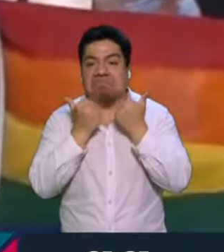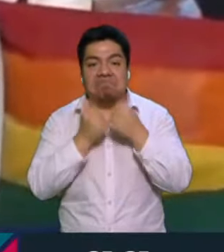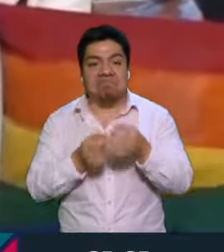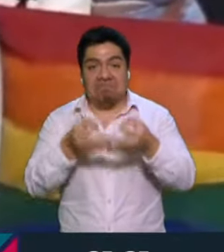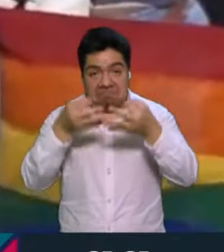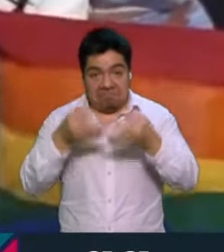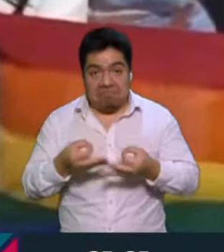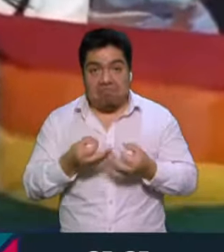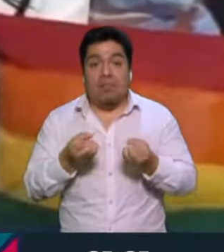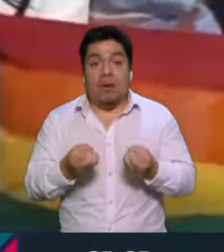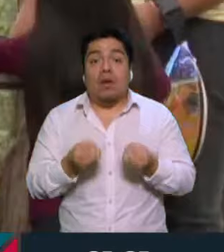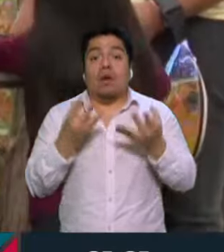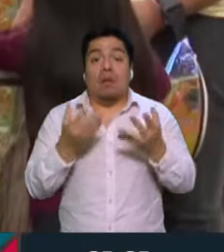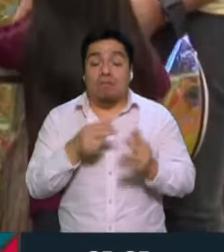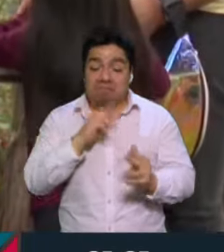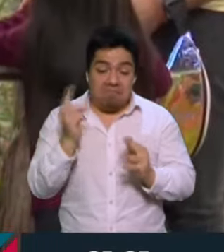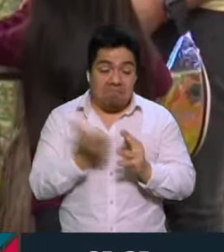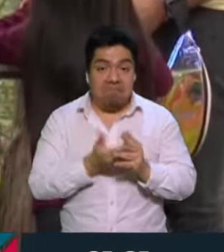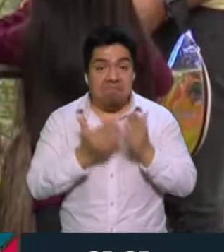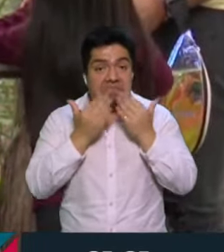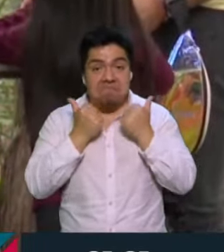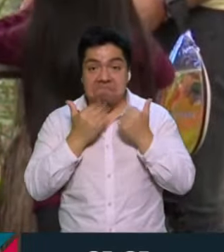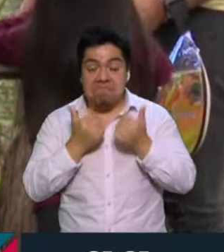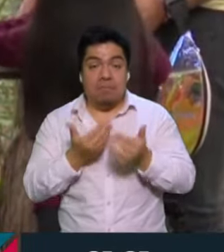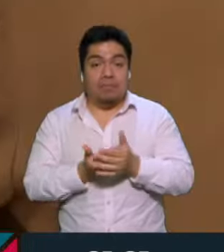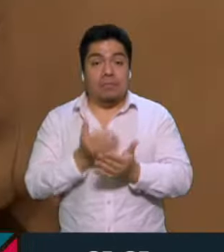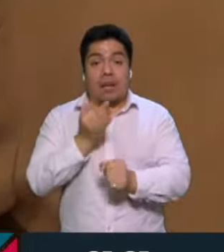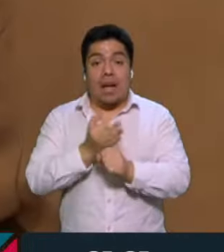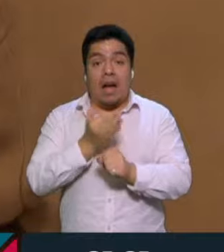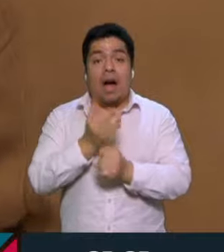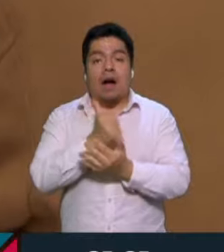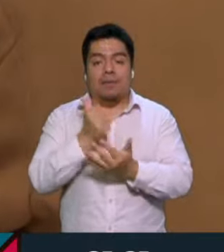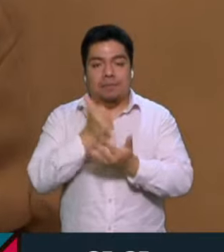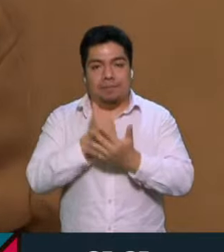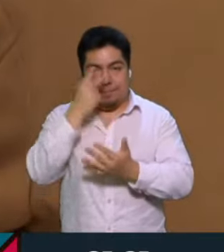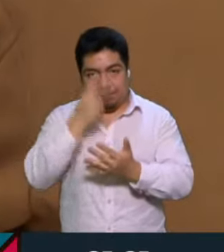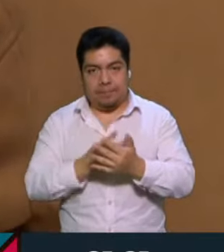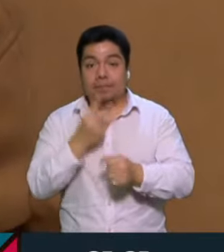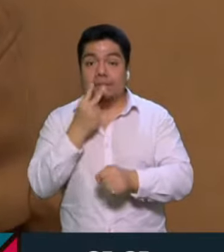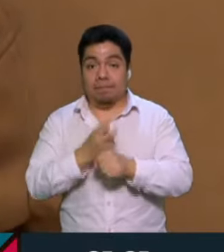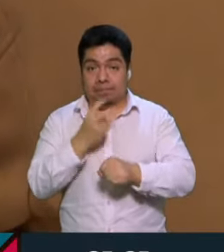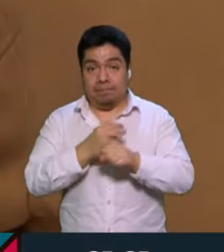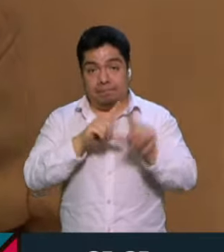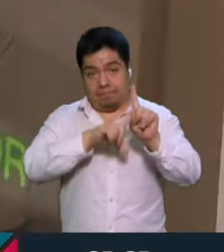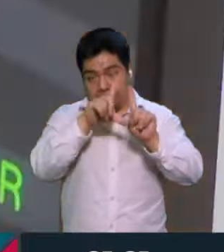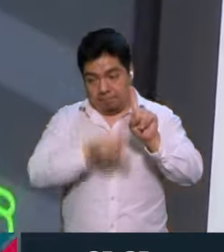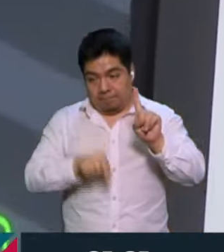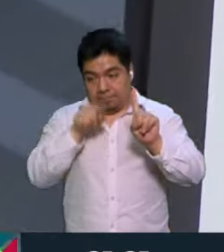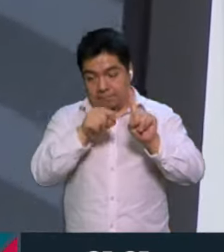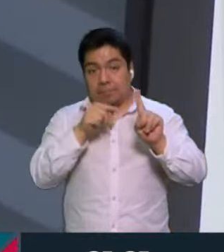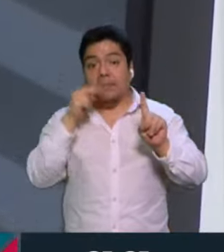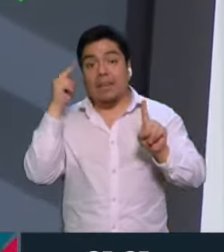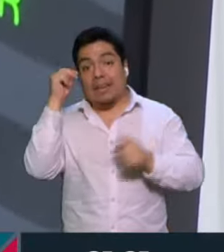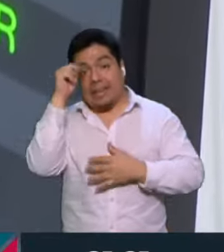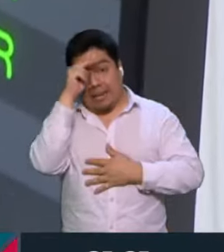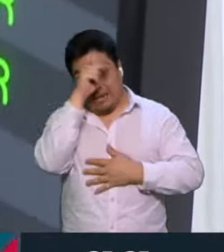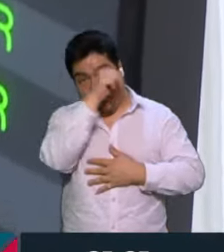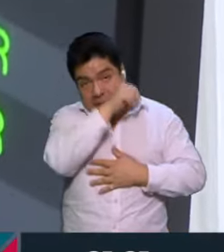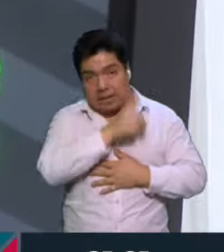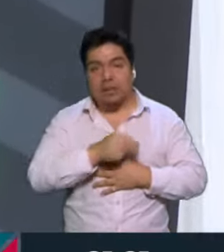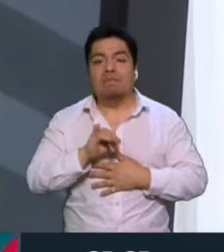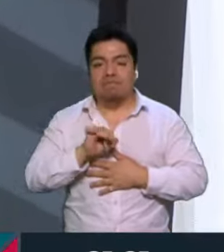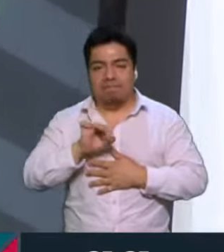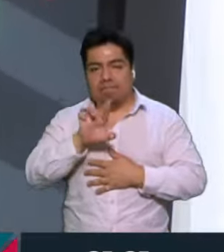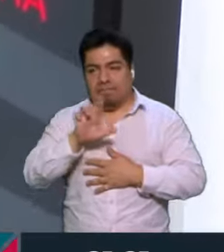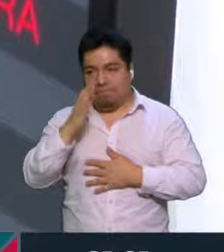oficiales de estos crímenes. Ahora, la Ciudad de México es la segunda entidad del país después de Nayarit en reconocer y